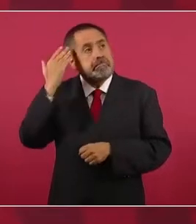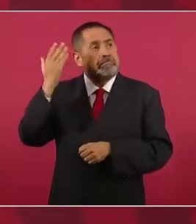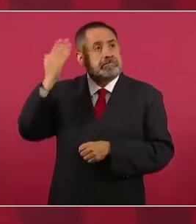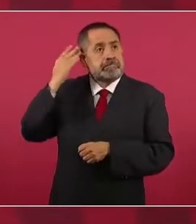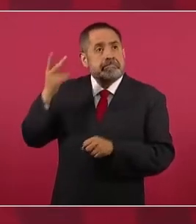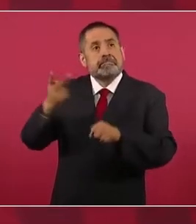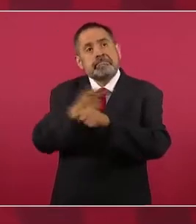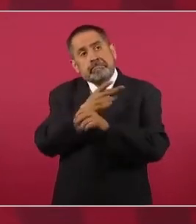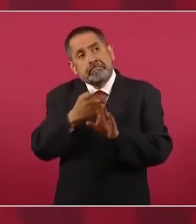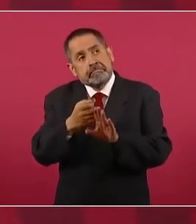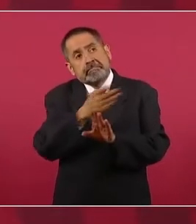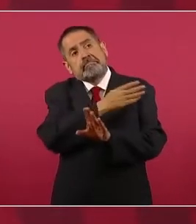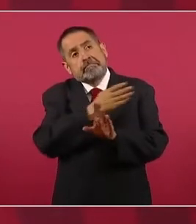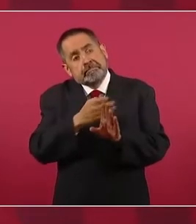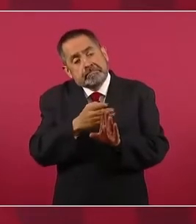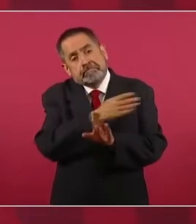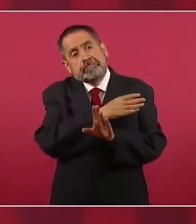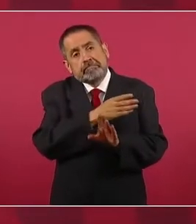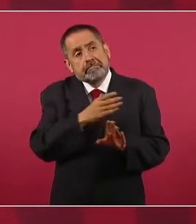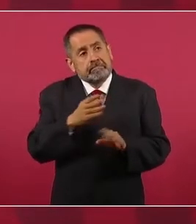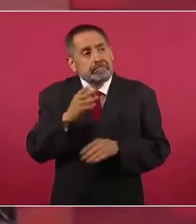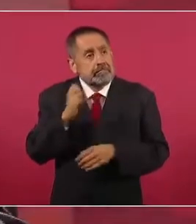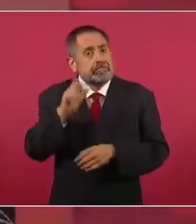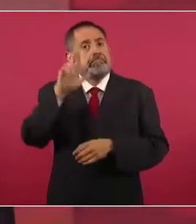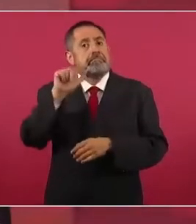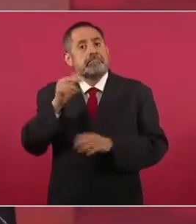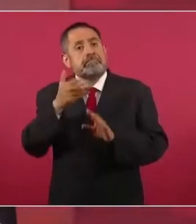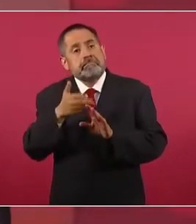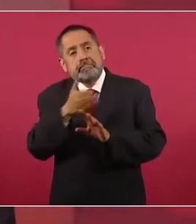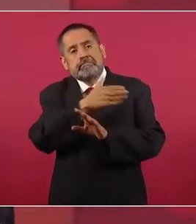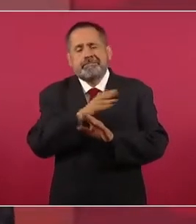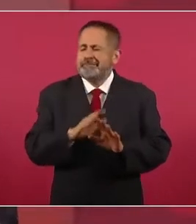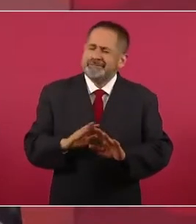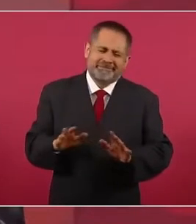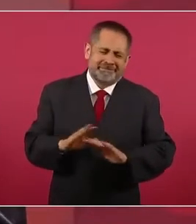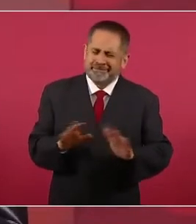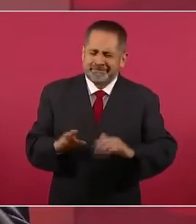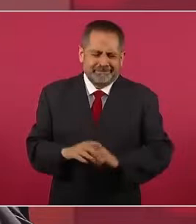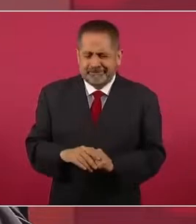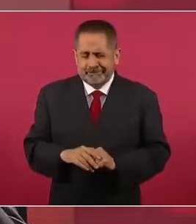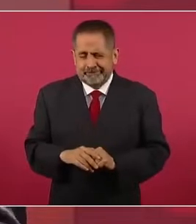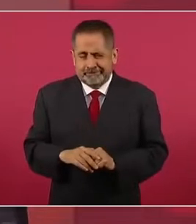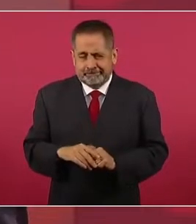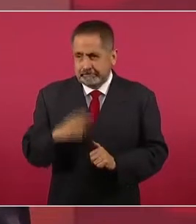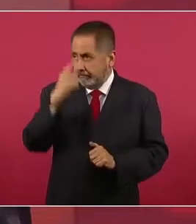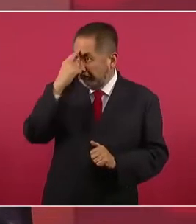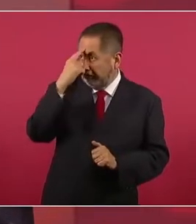lo que dije en el pasado